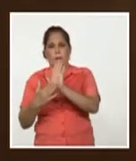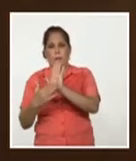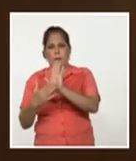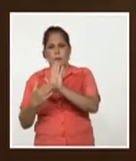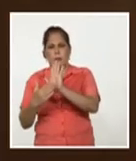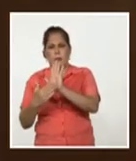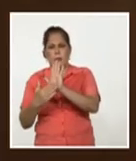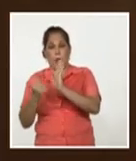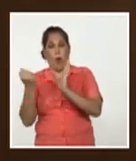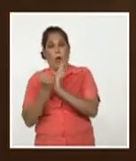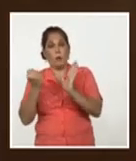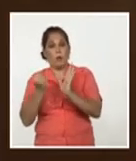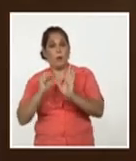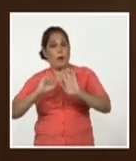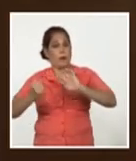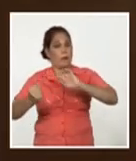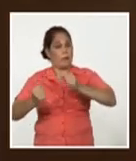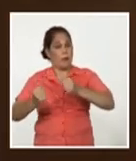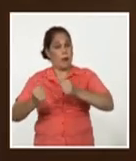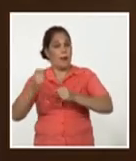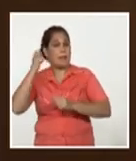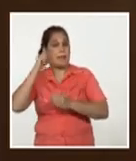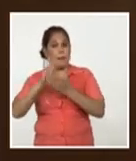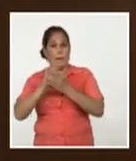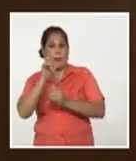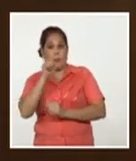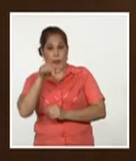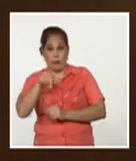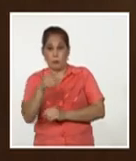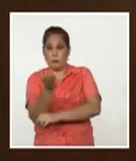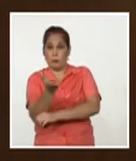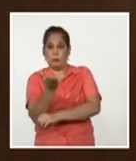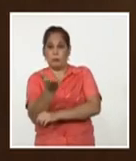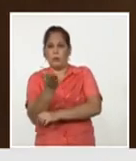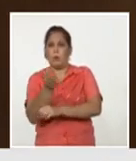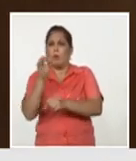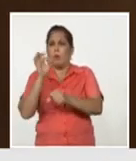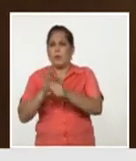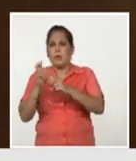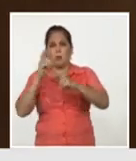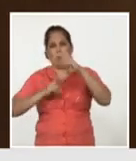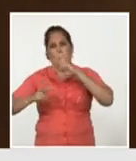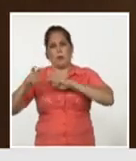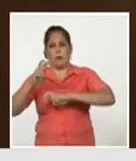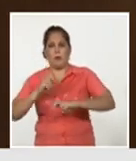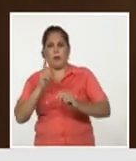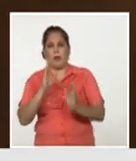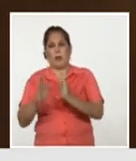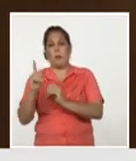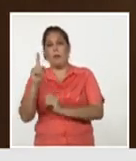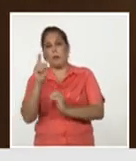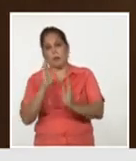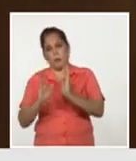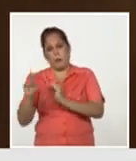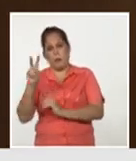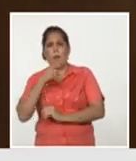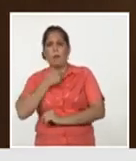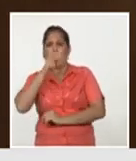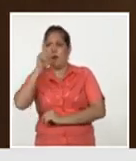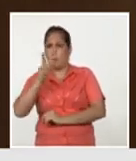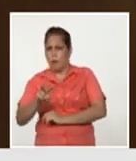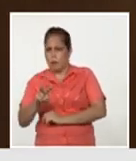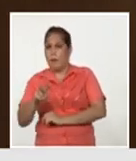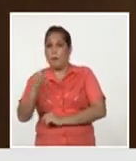autoridad regulatoria una solicitud de inicio de un estudio clínico fase 1 o 2 para evaluar en